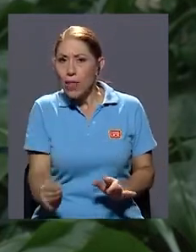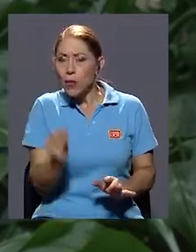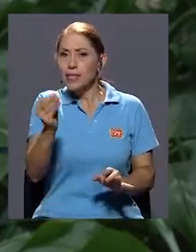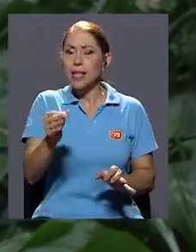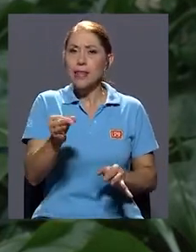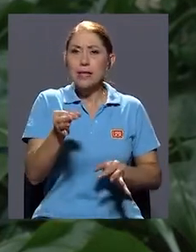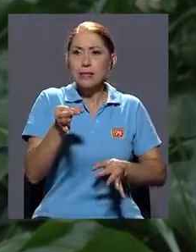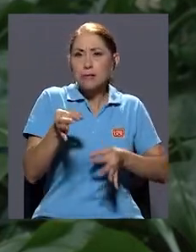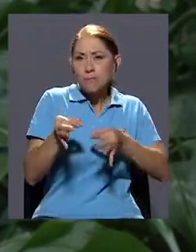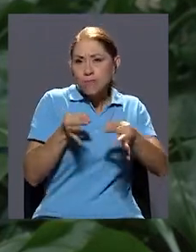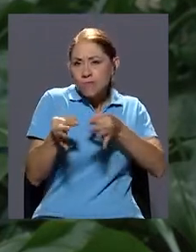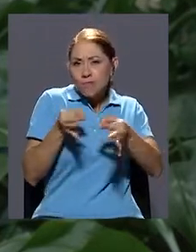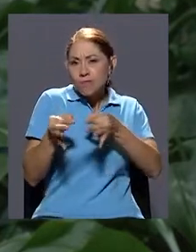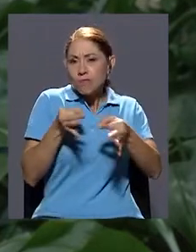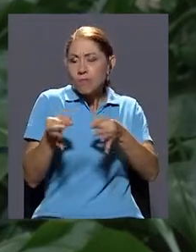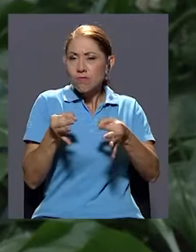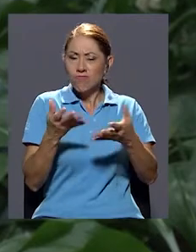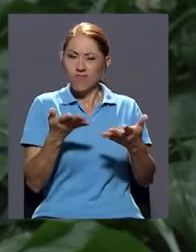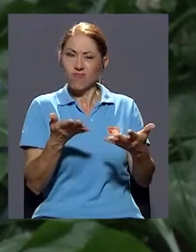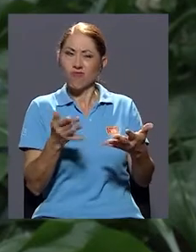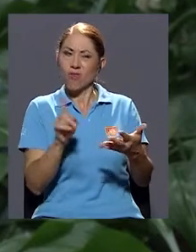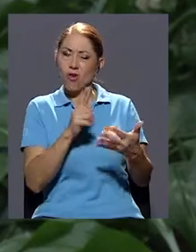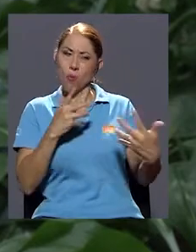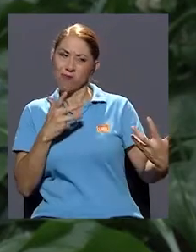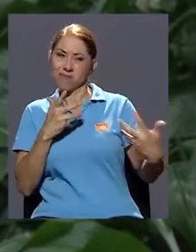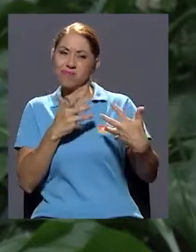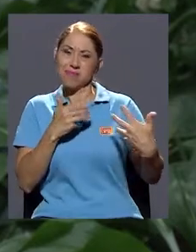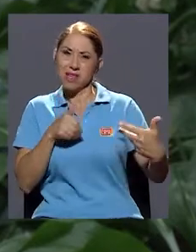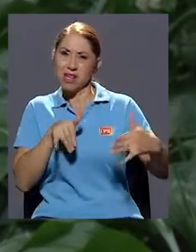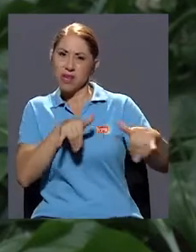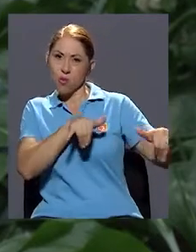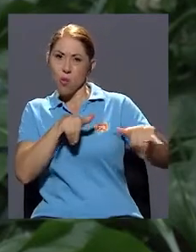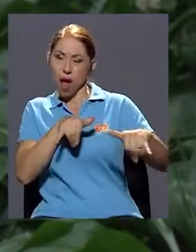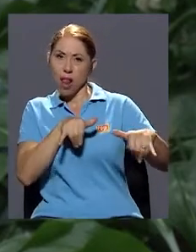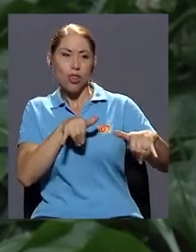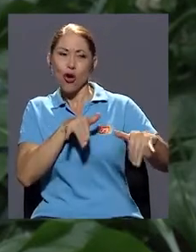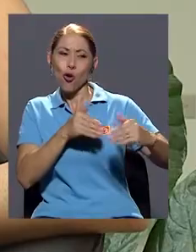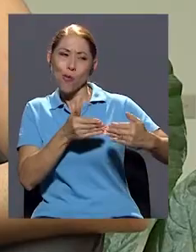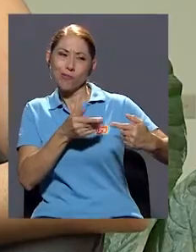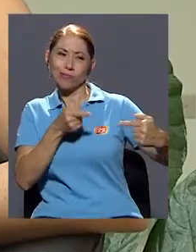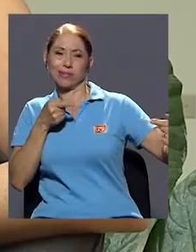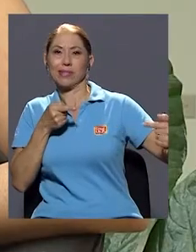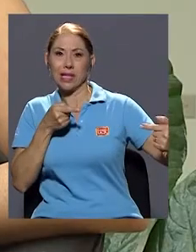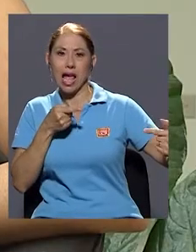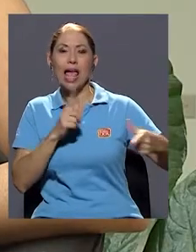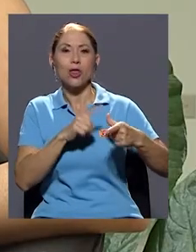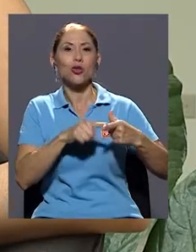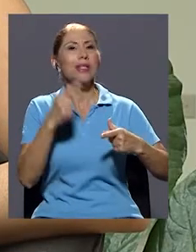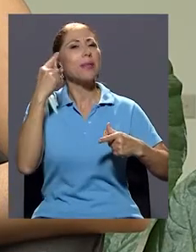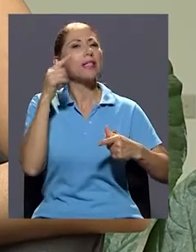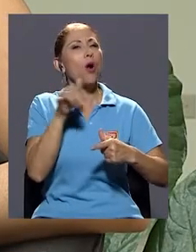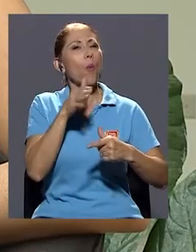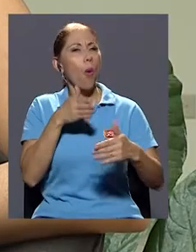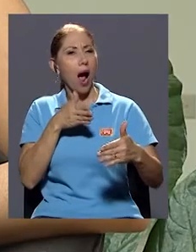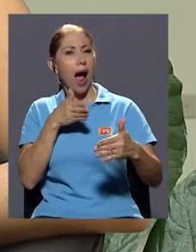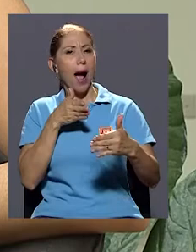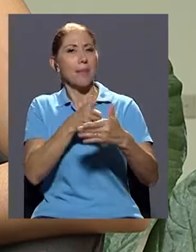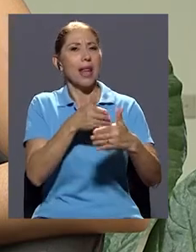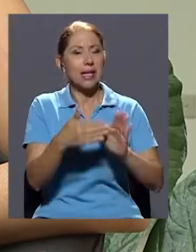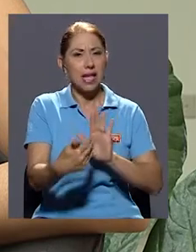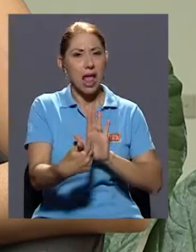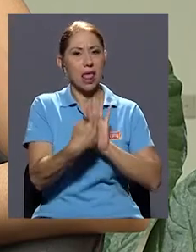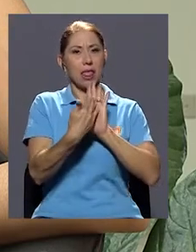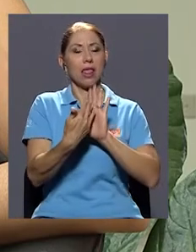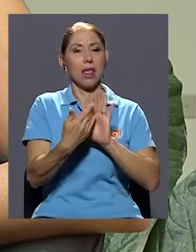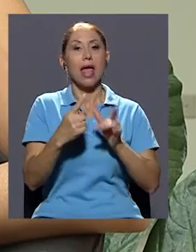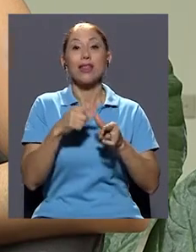adolescentes se distancia de ellos, lo ven como amenazante, ¿no? Entonces, usualmente ese